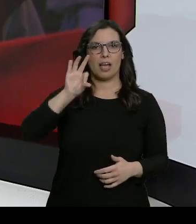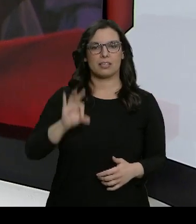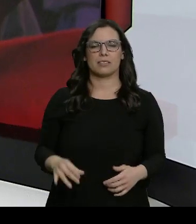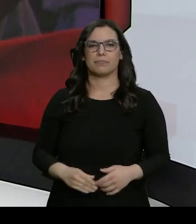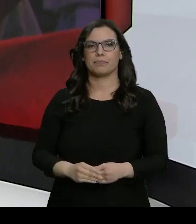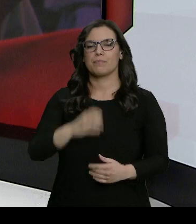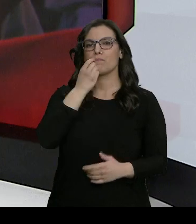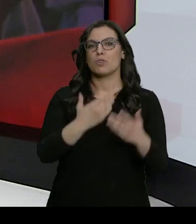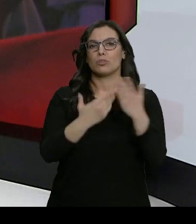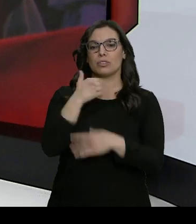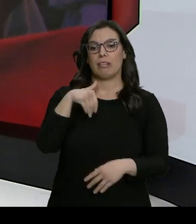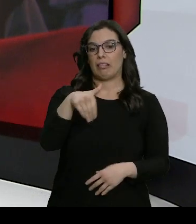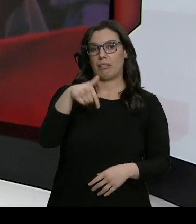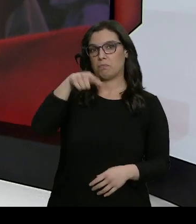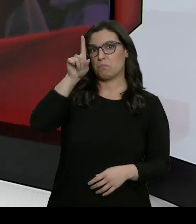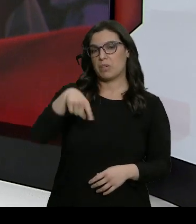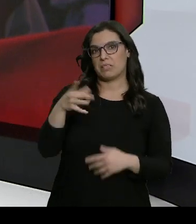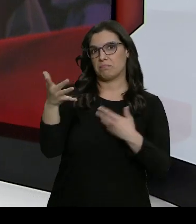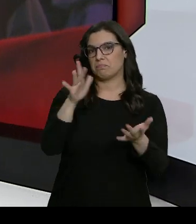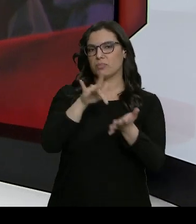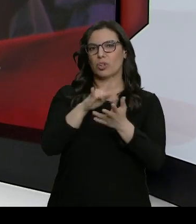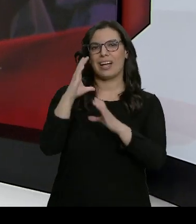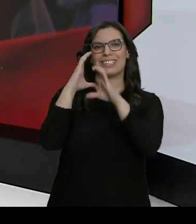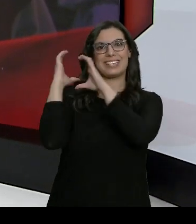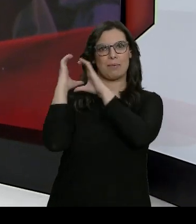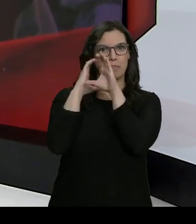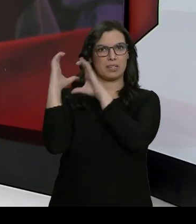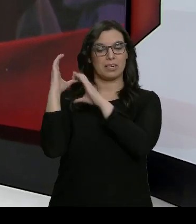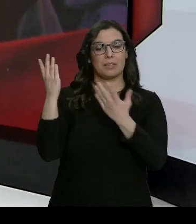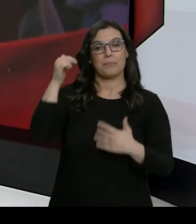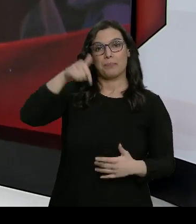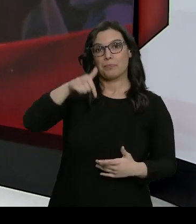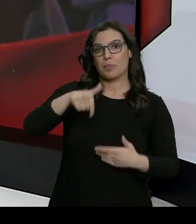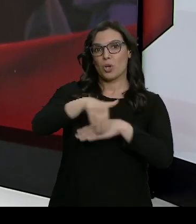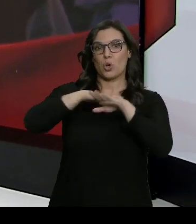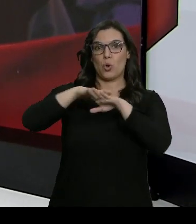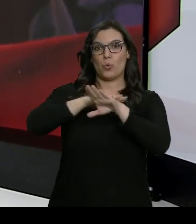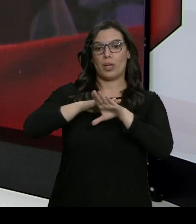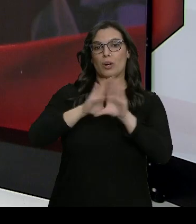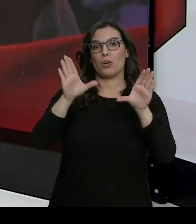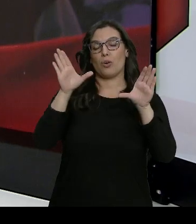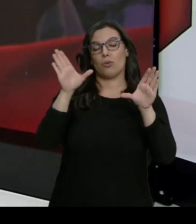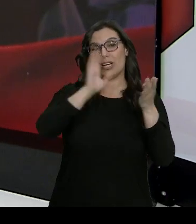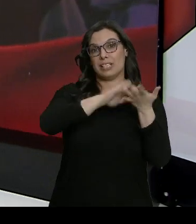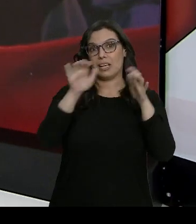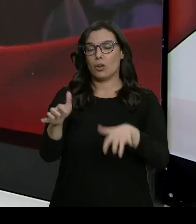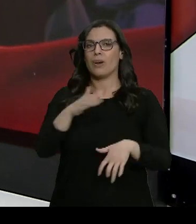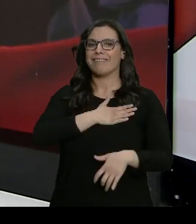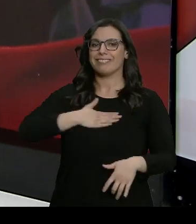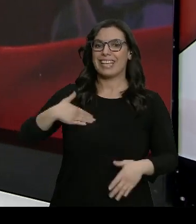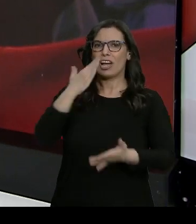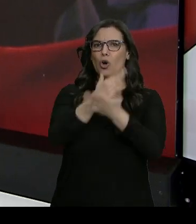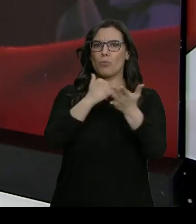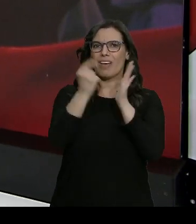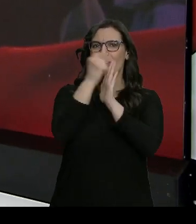Buenos días, falta poco más de un mes para la Semana Santa y desde el gobierno de Castilla y León se apuesta porque todas las comunidades tomen las